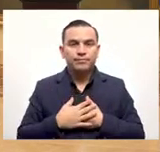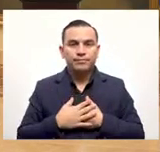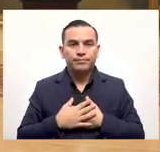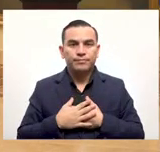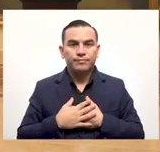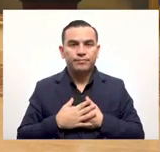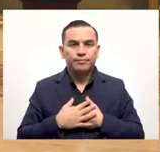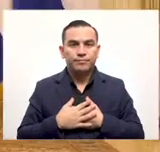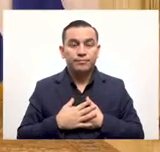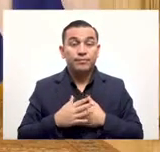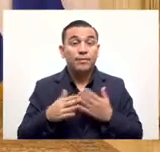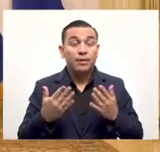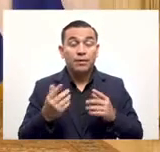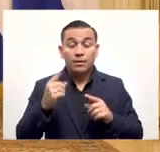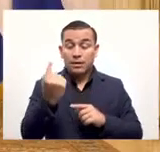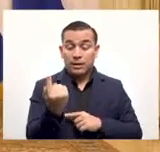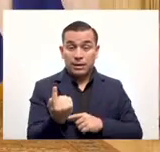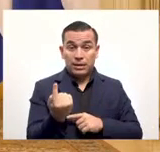ahora Cecilia